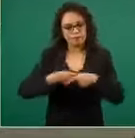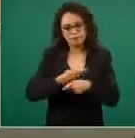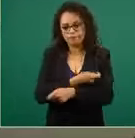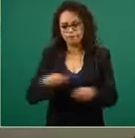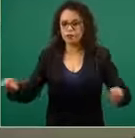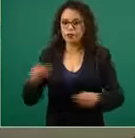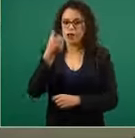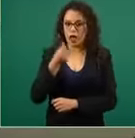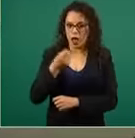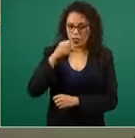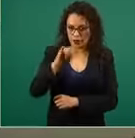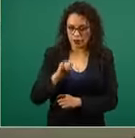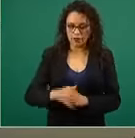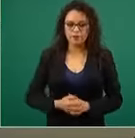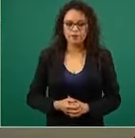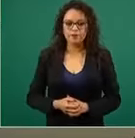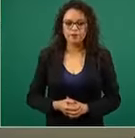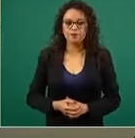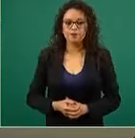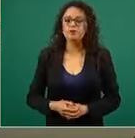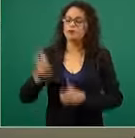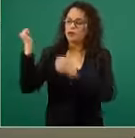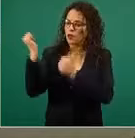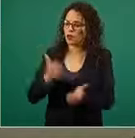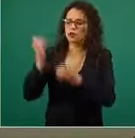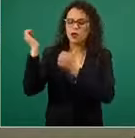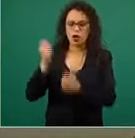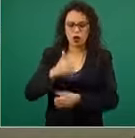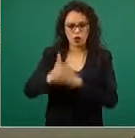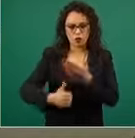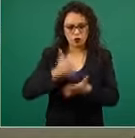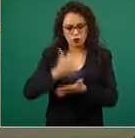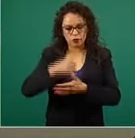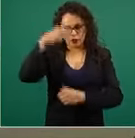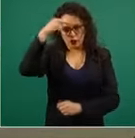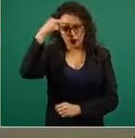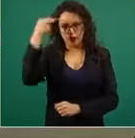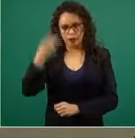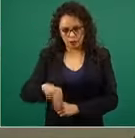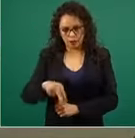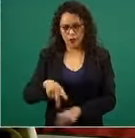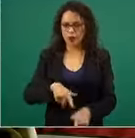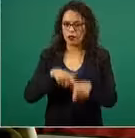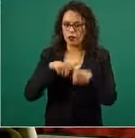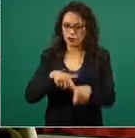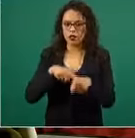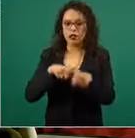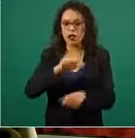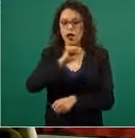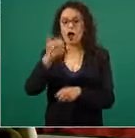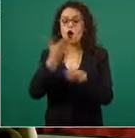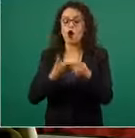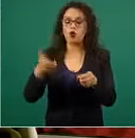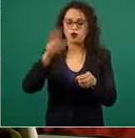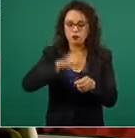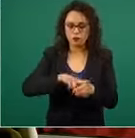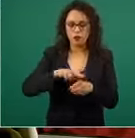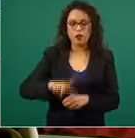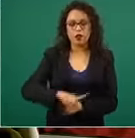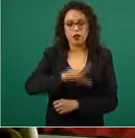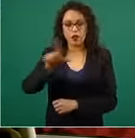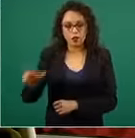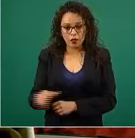llegarán a la Ciudad de México, se seguirán completando la vacunación en hospitales de la Ciudad de México, se progresará en forma